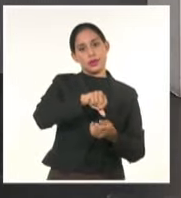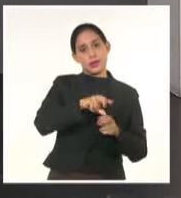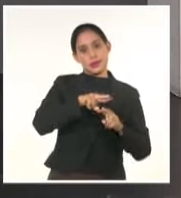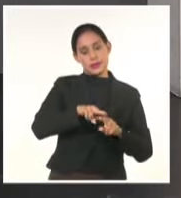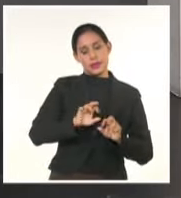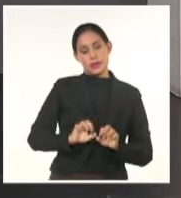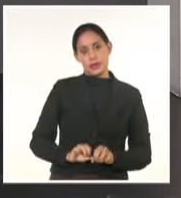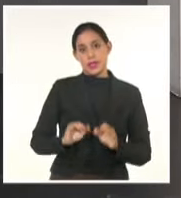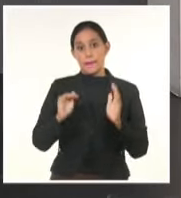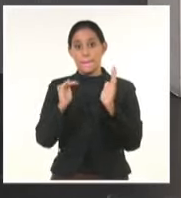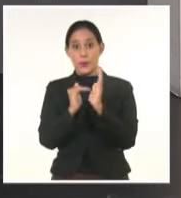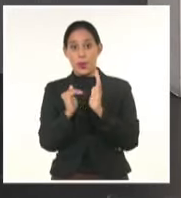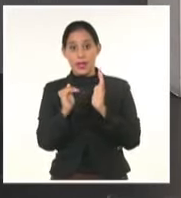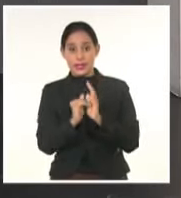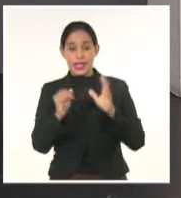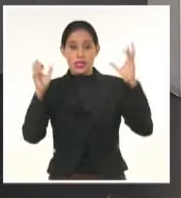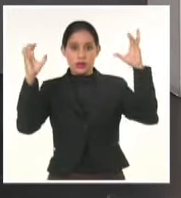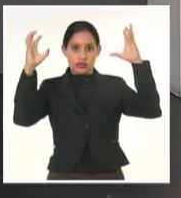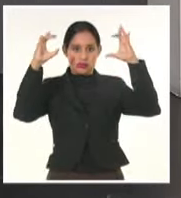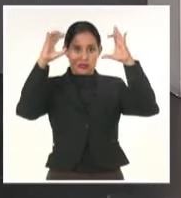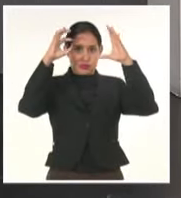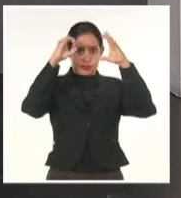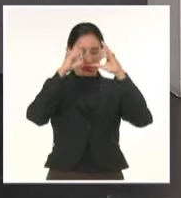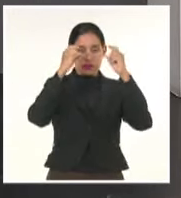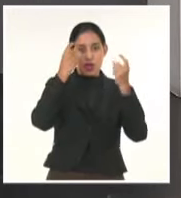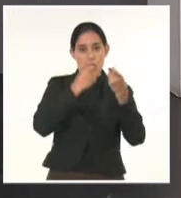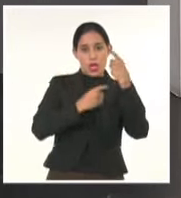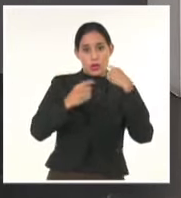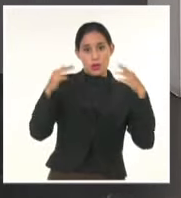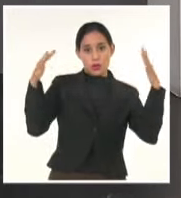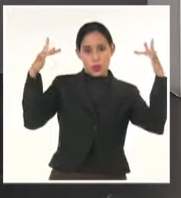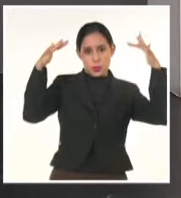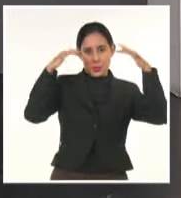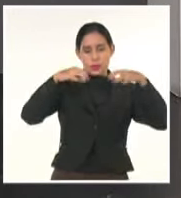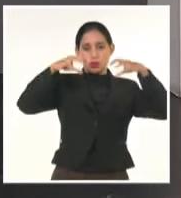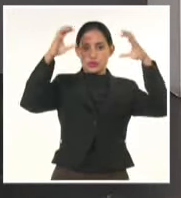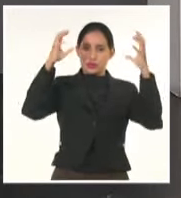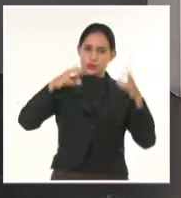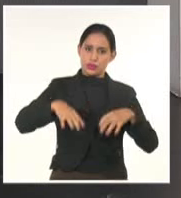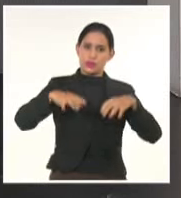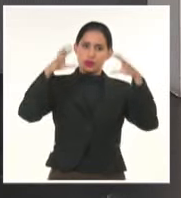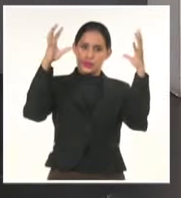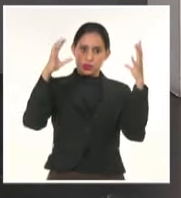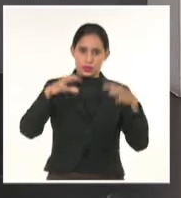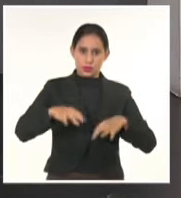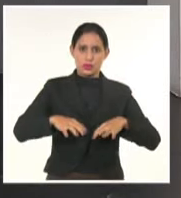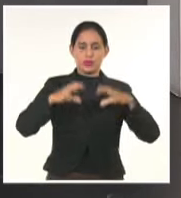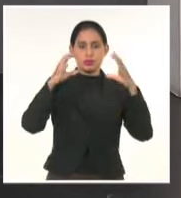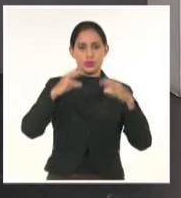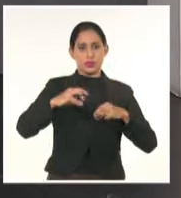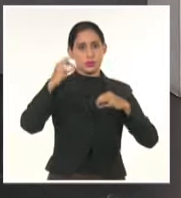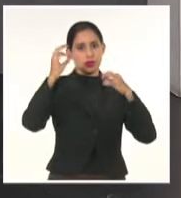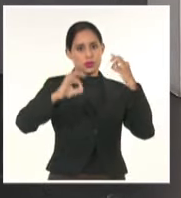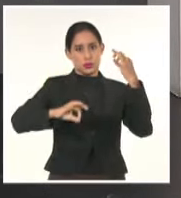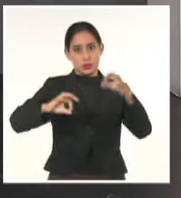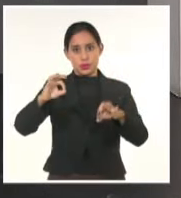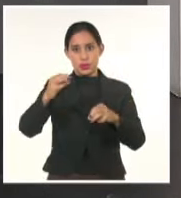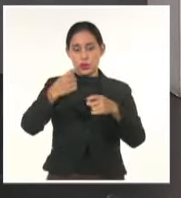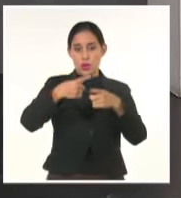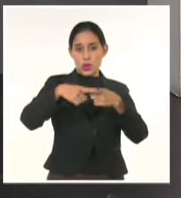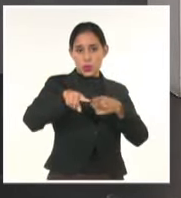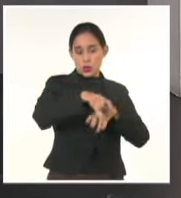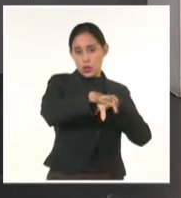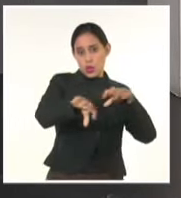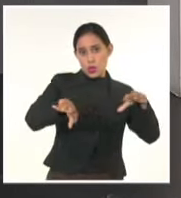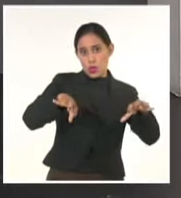tarde estará nublado en el oriente del país con algunos chubascos y lluvias que serán más aislados en el resto del territorio, o